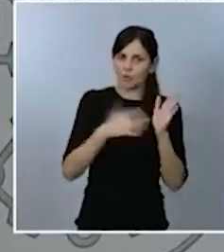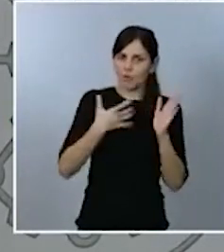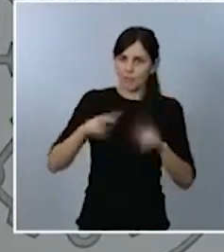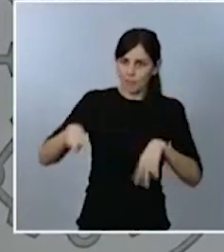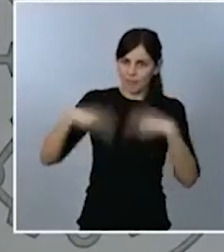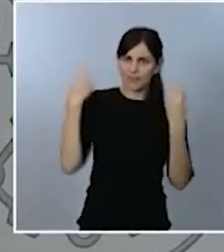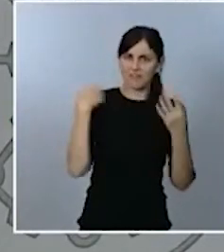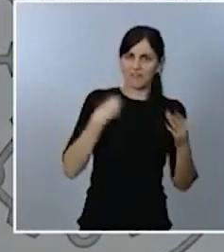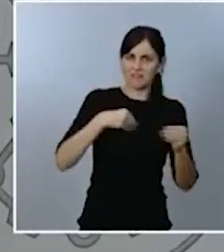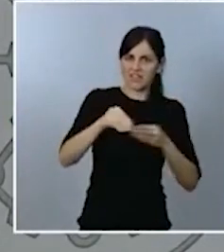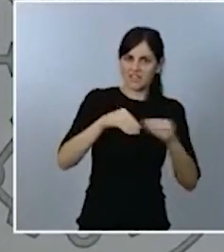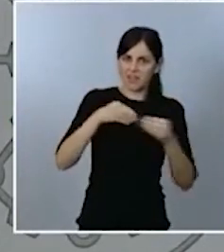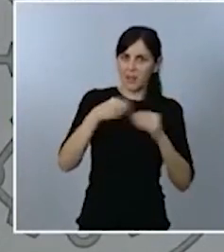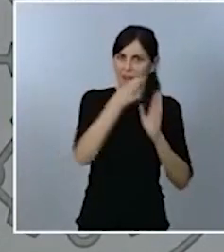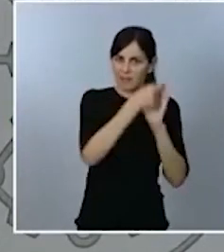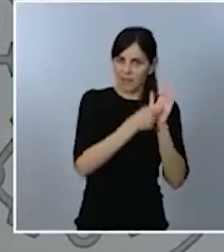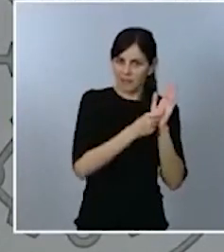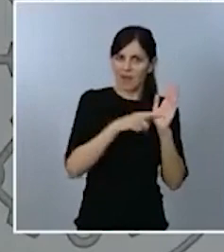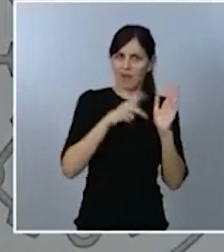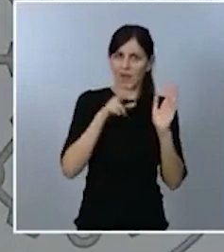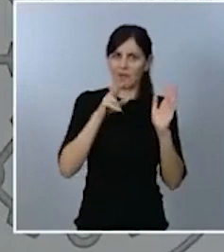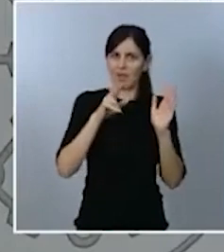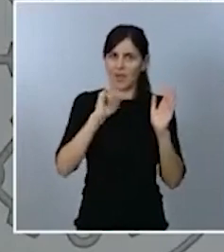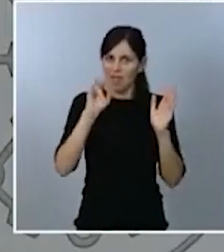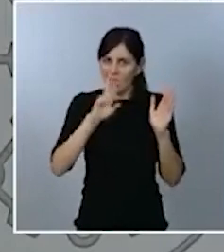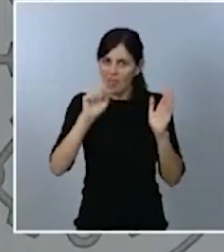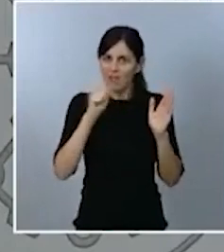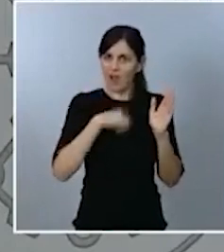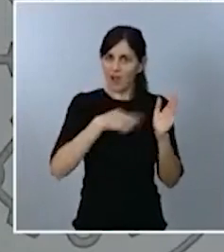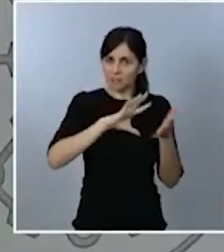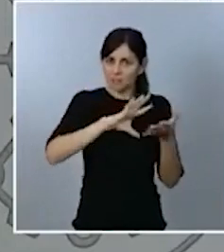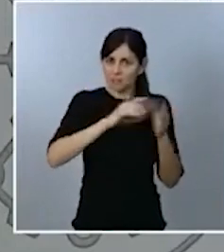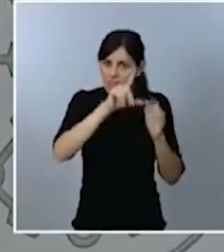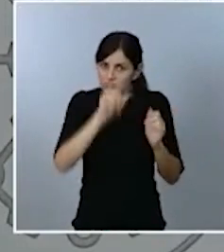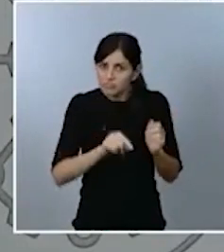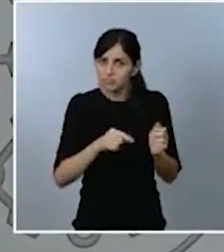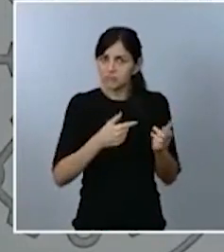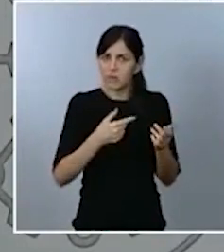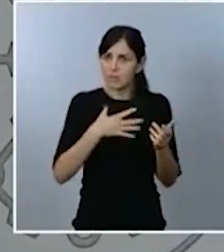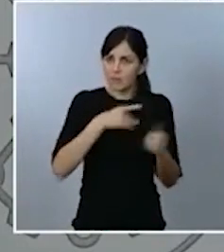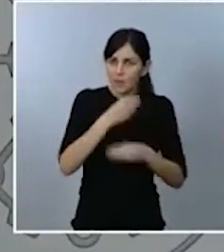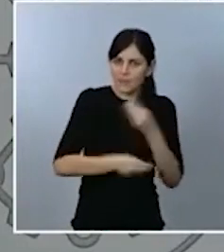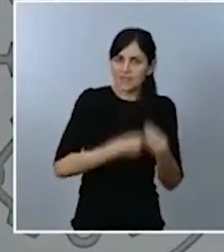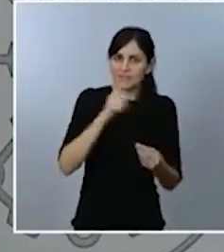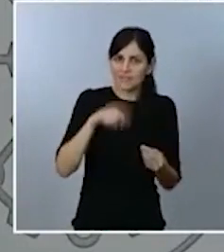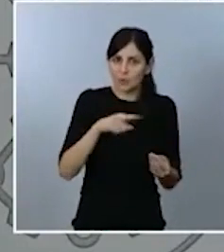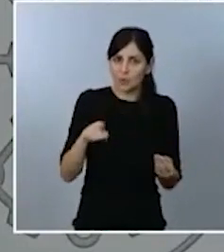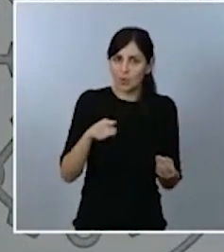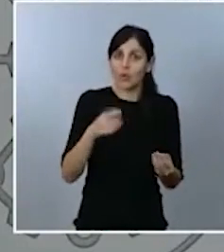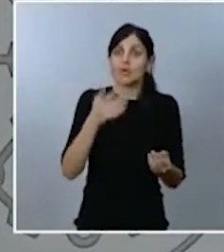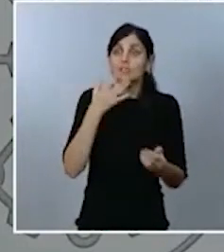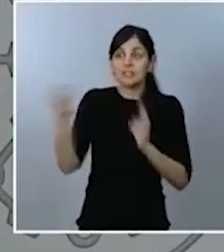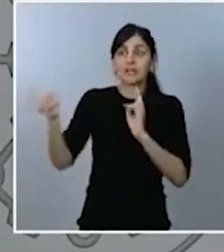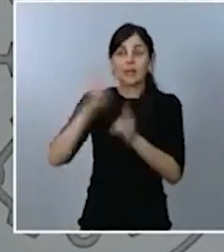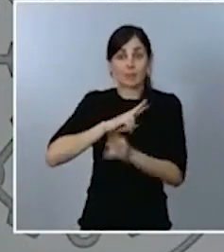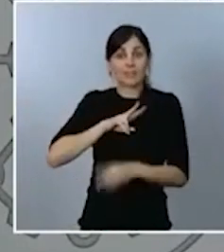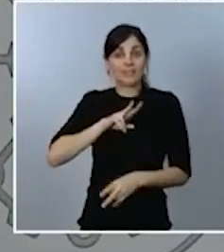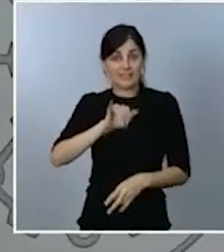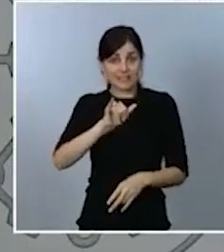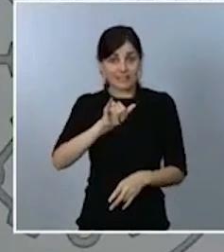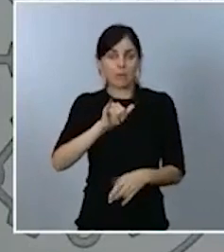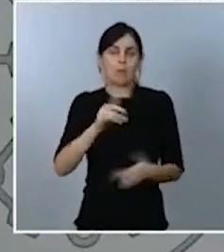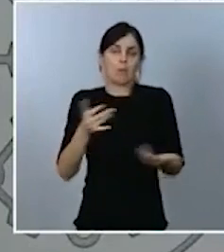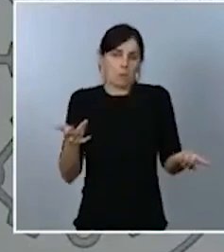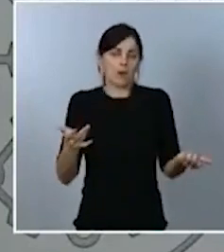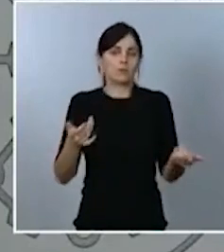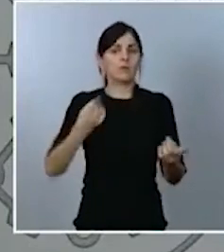y, caso contrario de que lo permita, cosa que creemos desde el Gobierno de España, hemos propuesto que en la actual directiva que está en